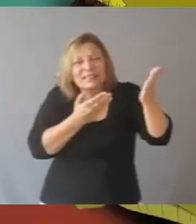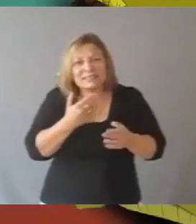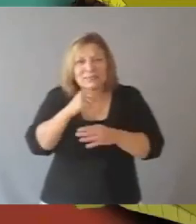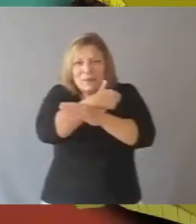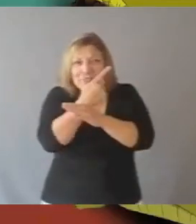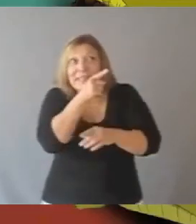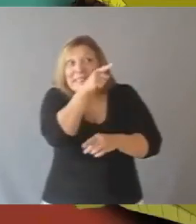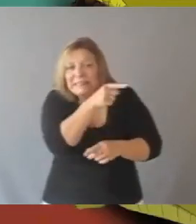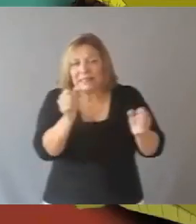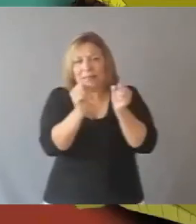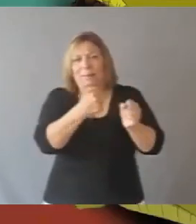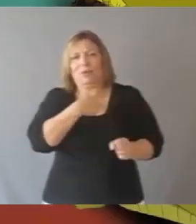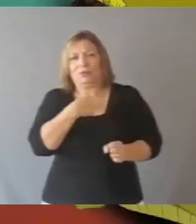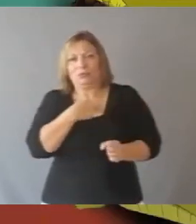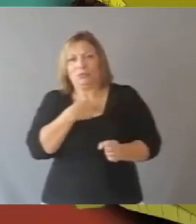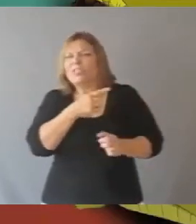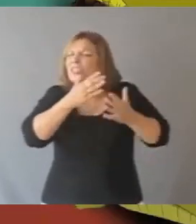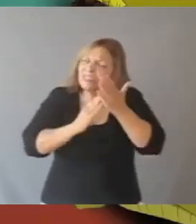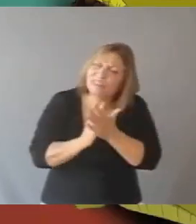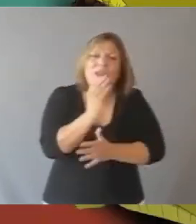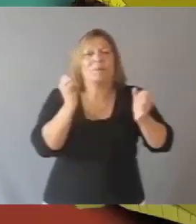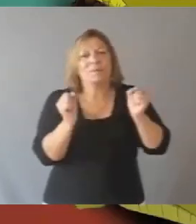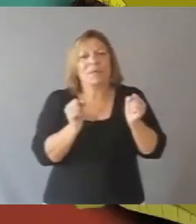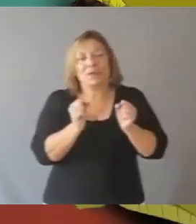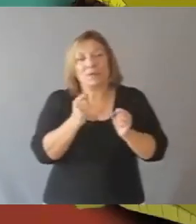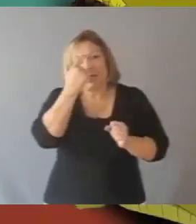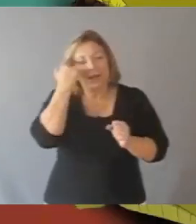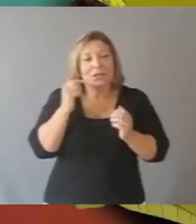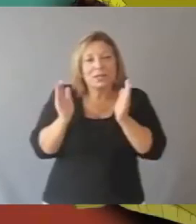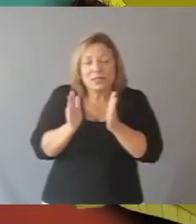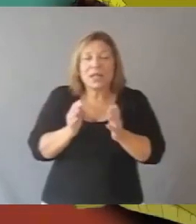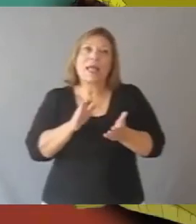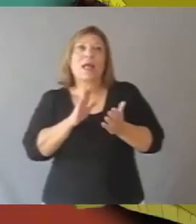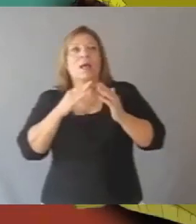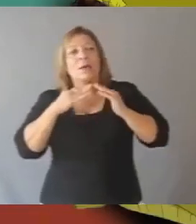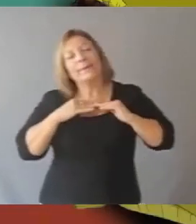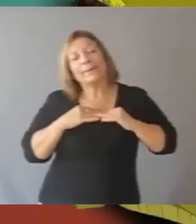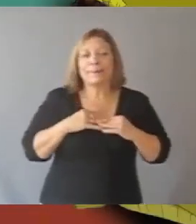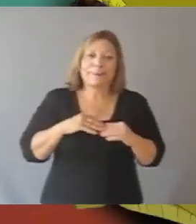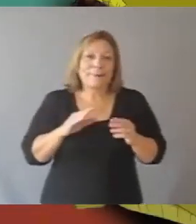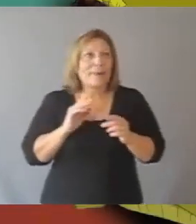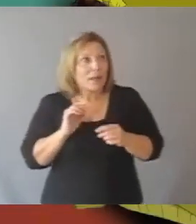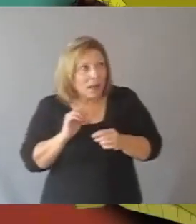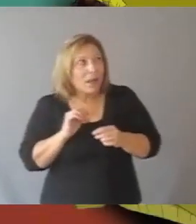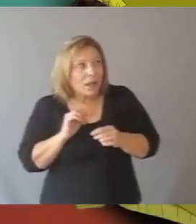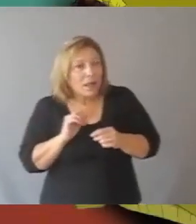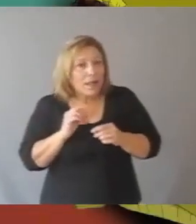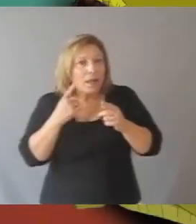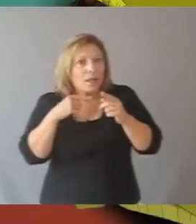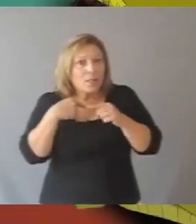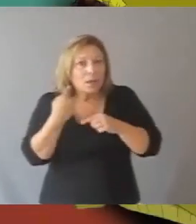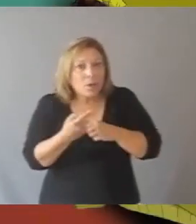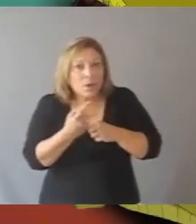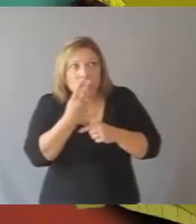es la ballena, ella tiene miedo de nosotros, siempre tiene miedo!» Con lo cual los yacarés chiquitos se tranquilizaron. Pero enseguida